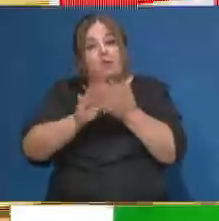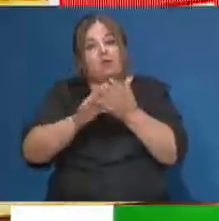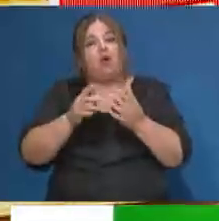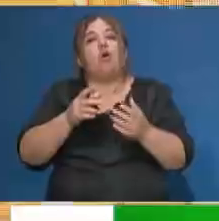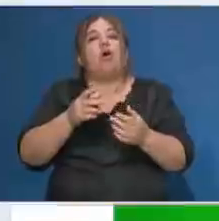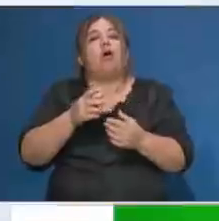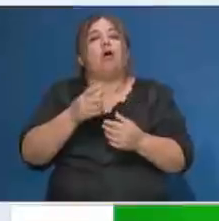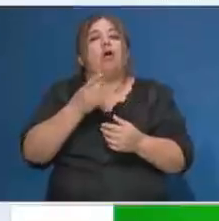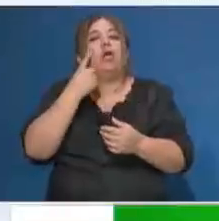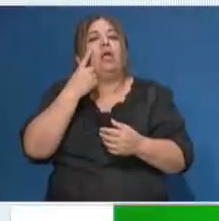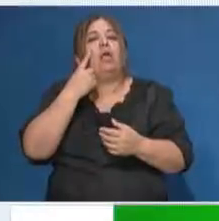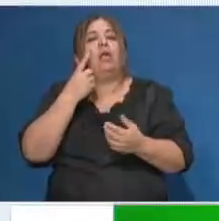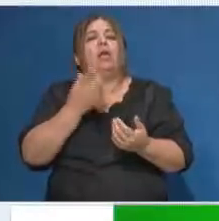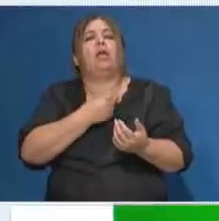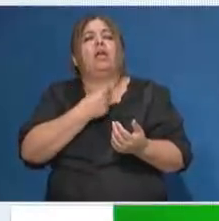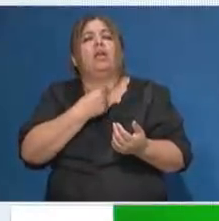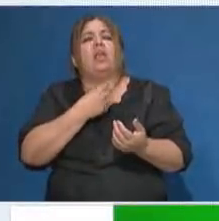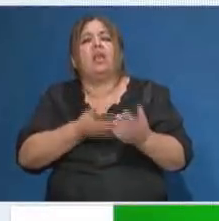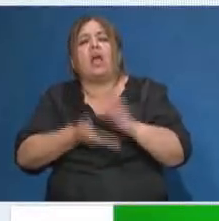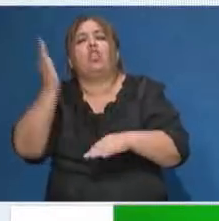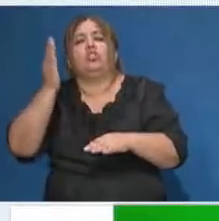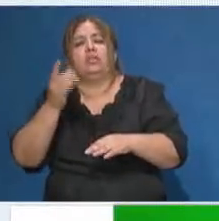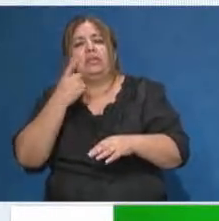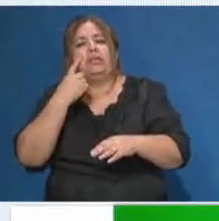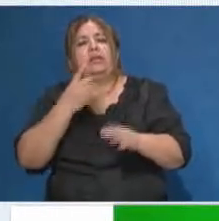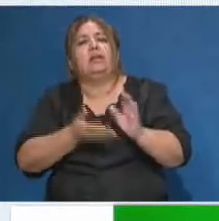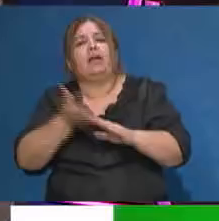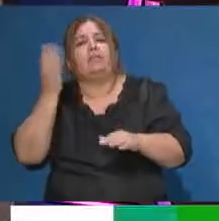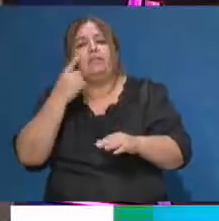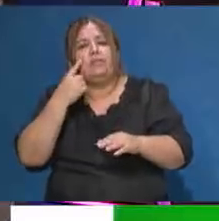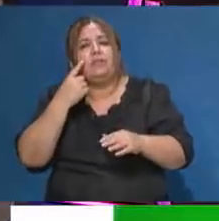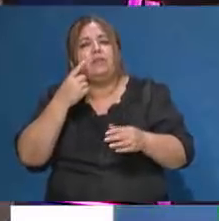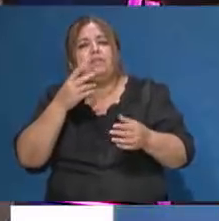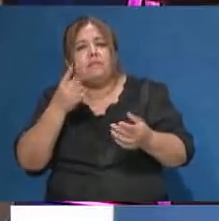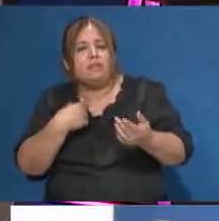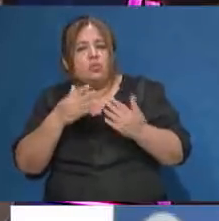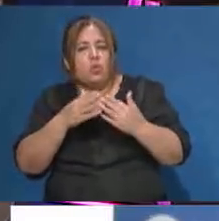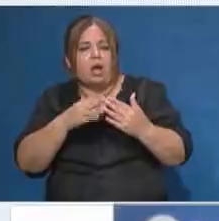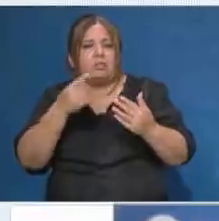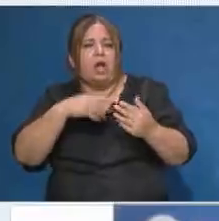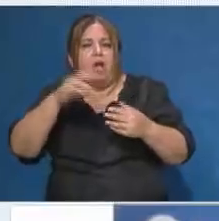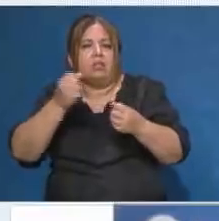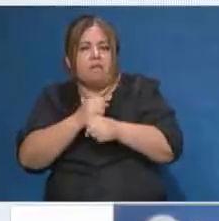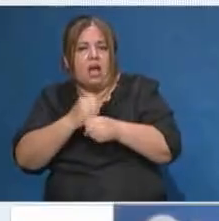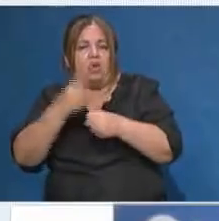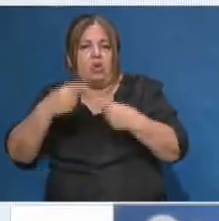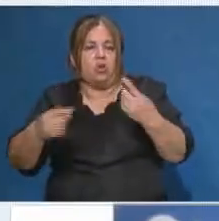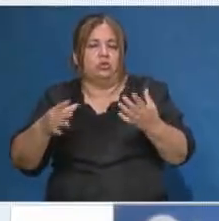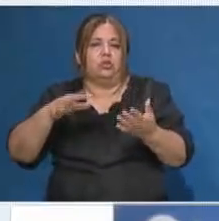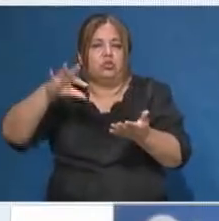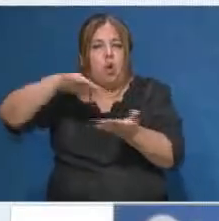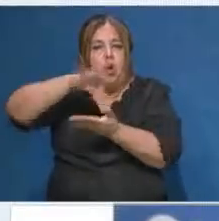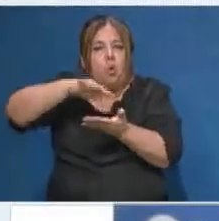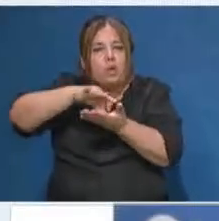querés ir y va a abrir esta otra ventana. Fíjate. Perfecto. ubicación, desde dónde querés ir, que por defecto elige tu ubicación,